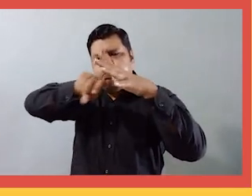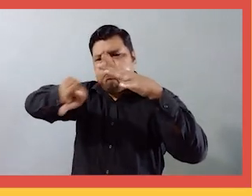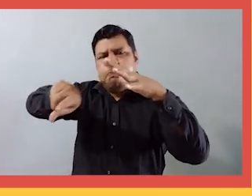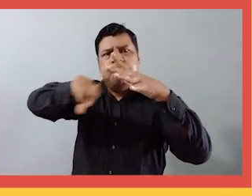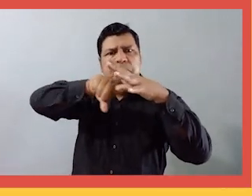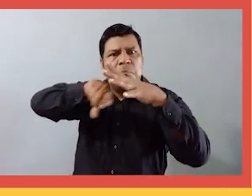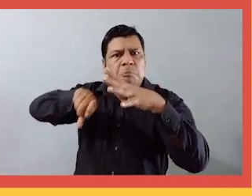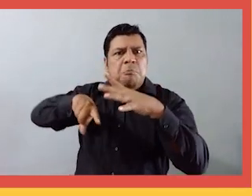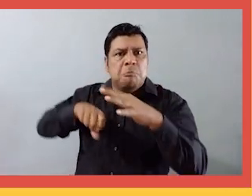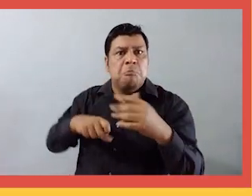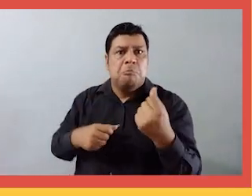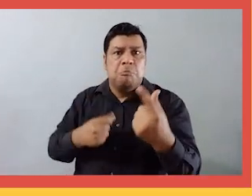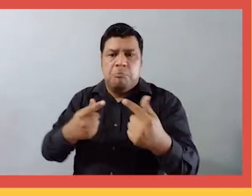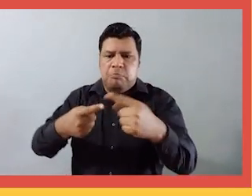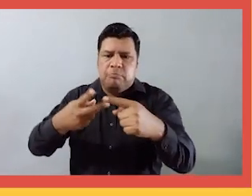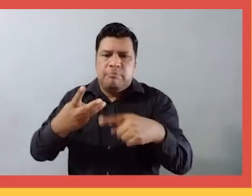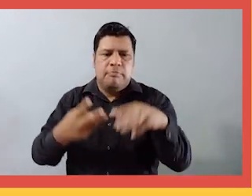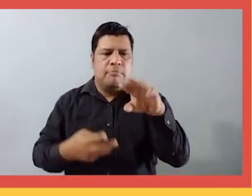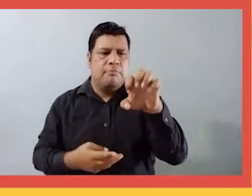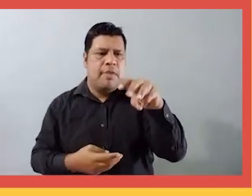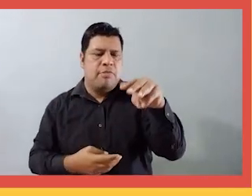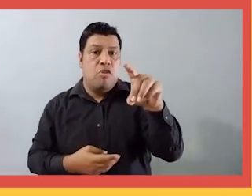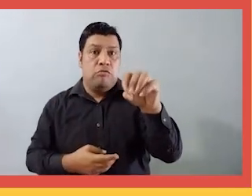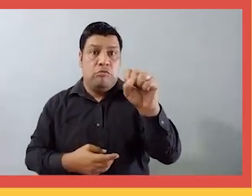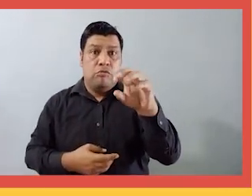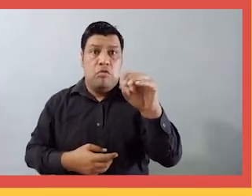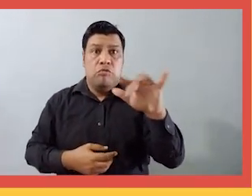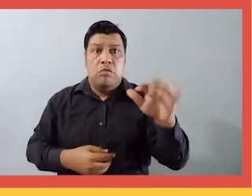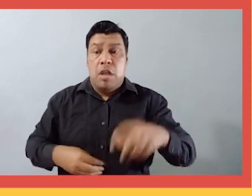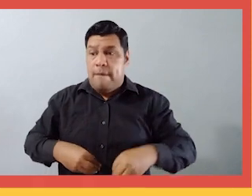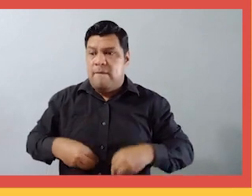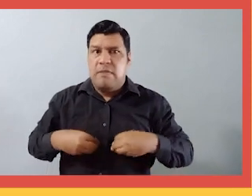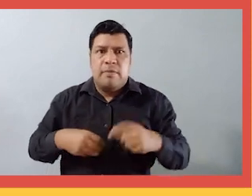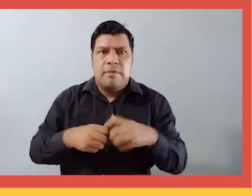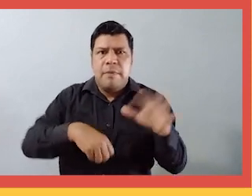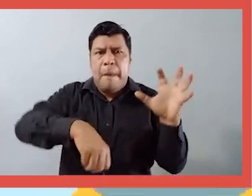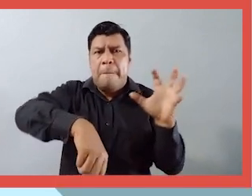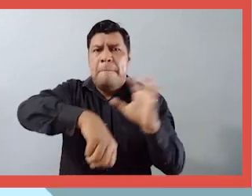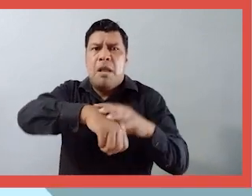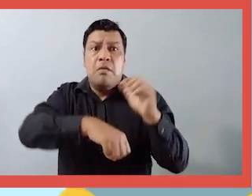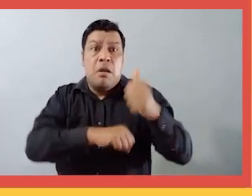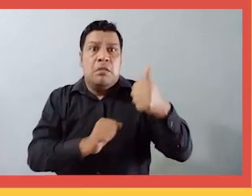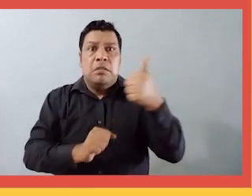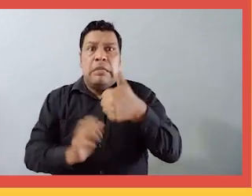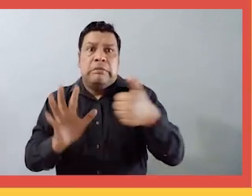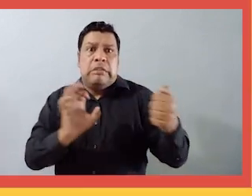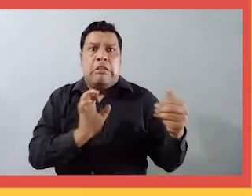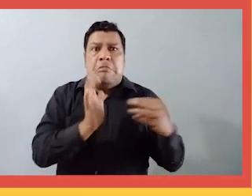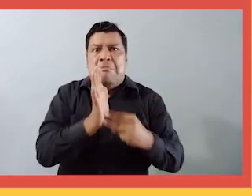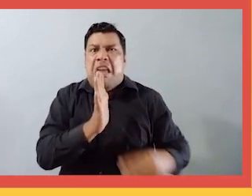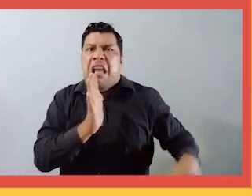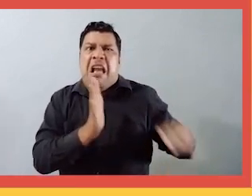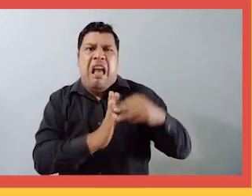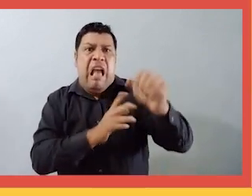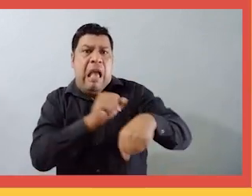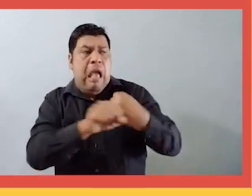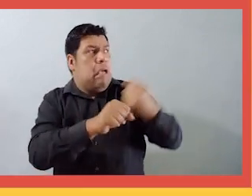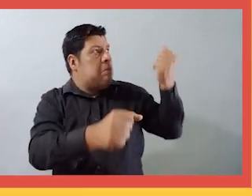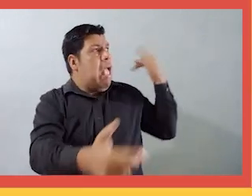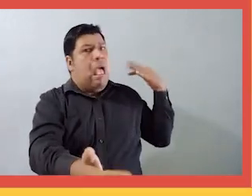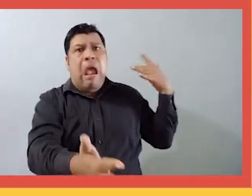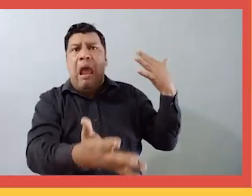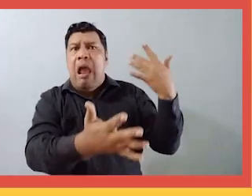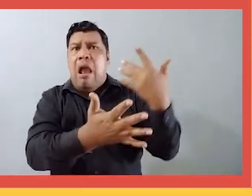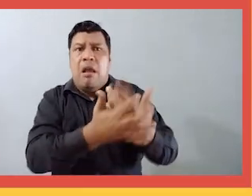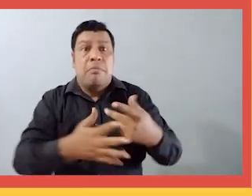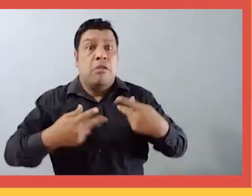y pólipo con diversas modificaciones. Los medusosos han perfeccionado la habilidad de picar por más de 600 millones de